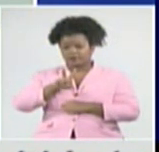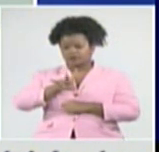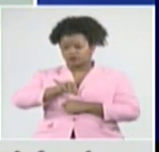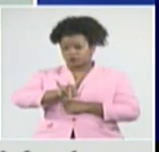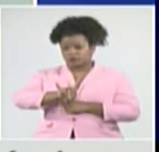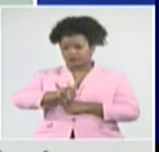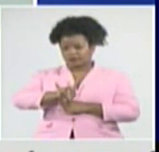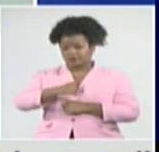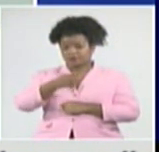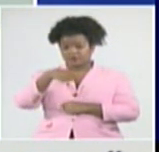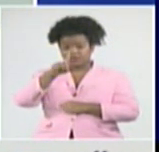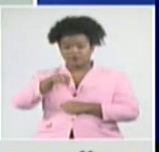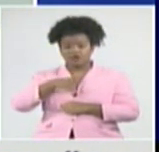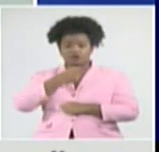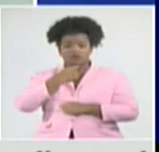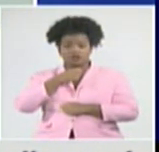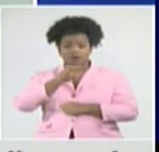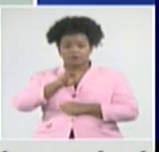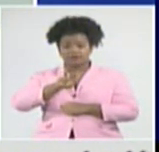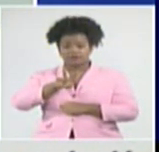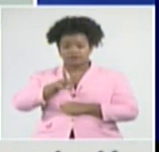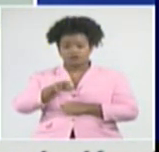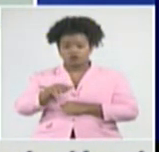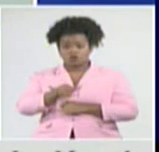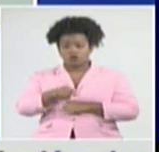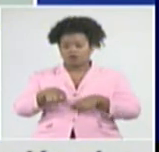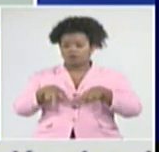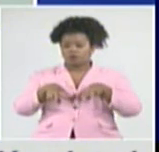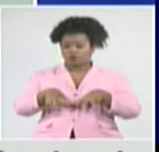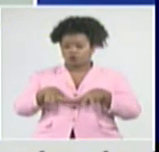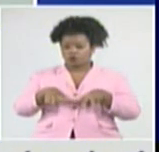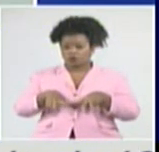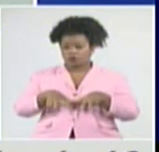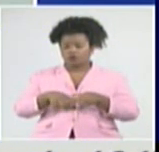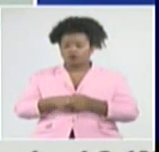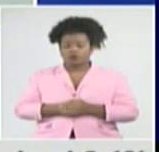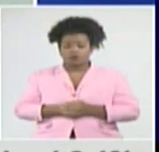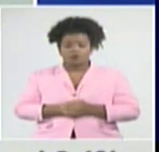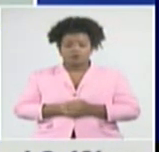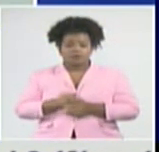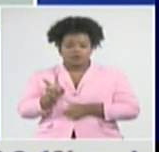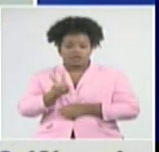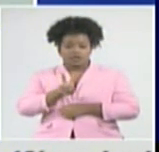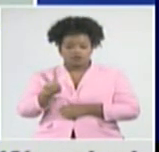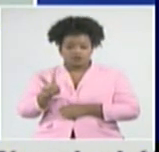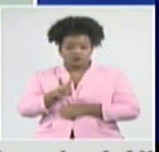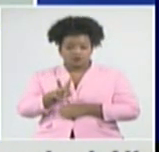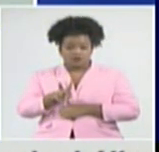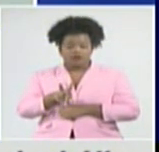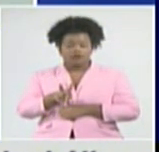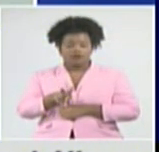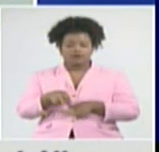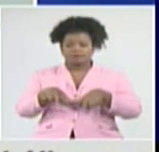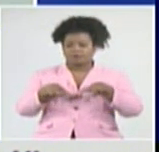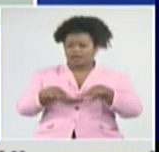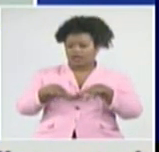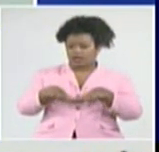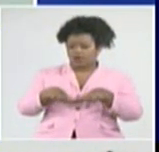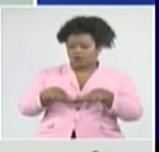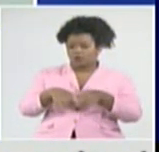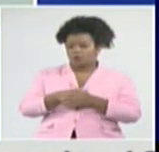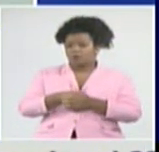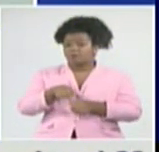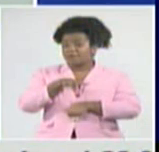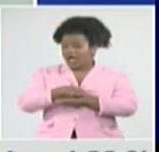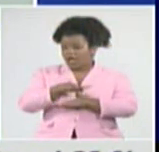primero de enero, 23, al igual que Morón, Venezuela, Imajagua, con 10 casos positivos, Ciro